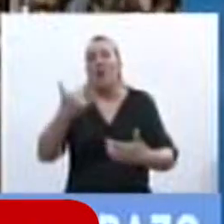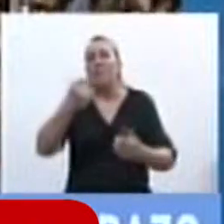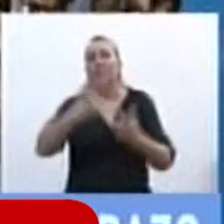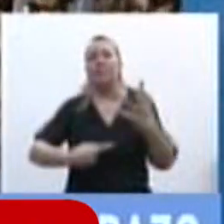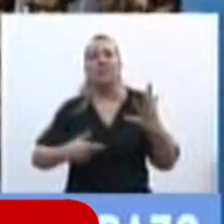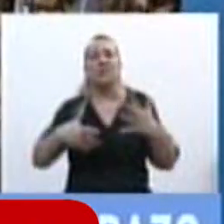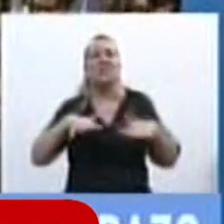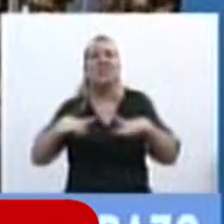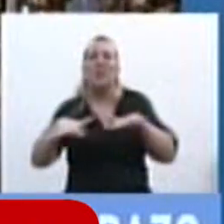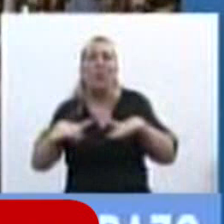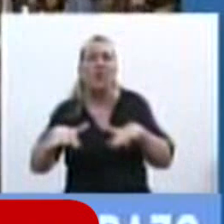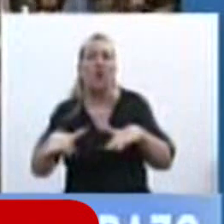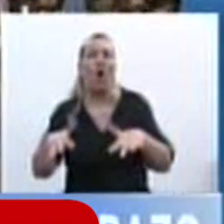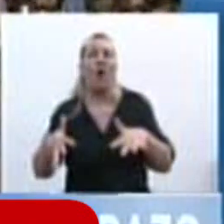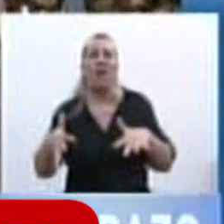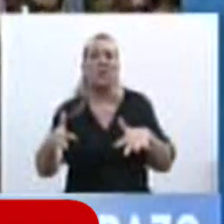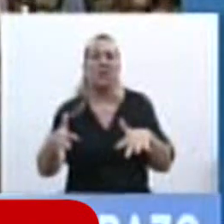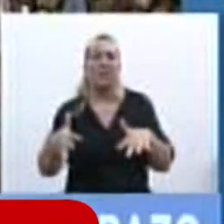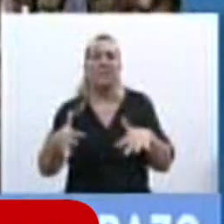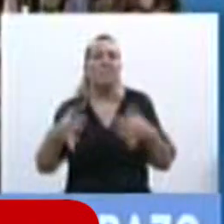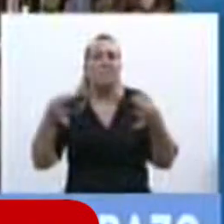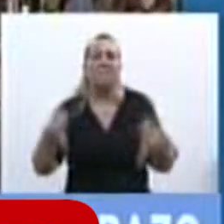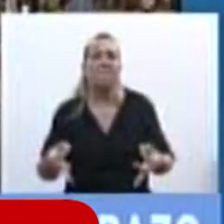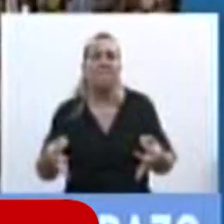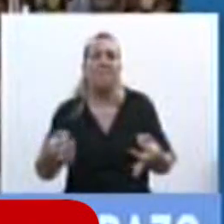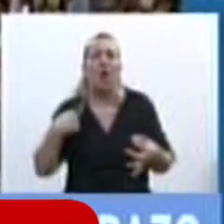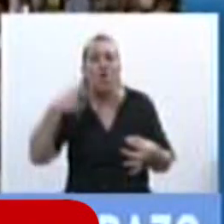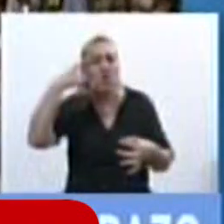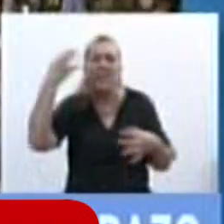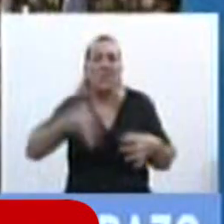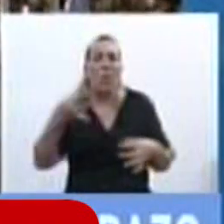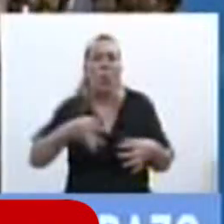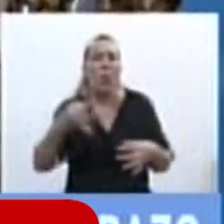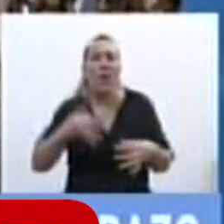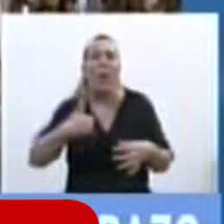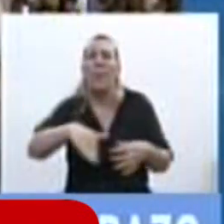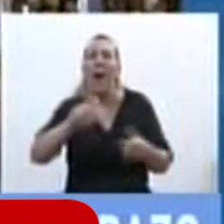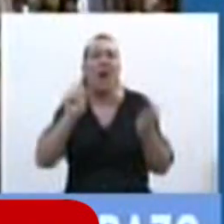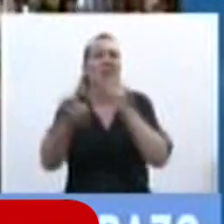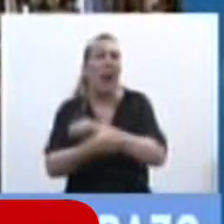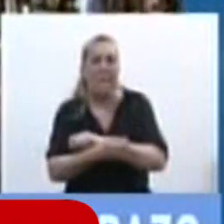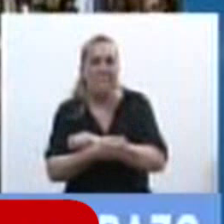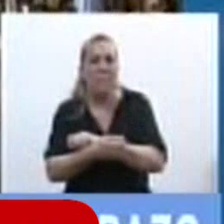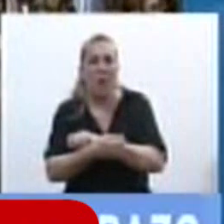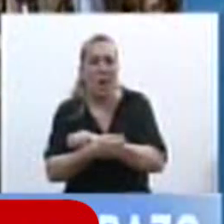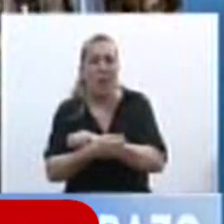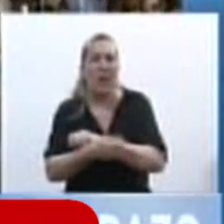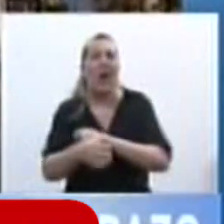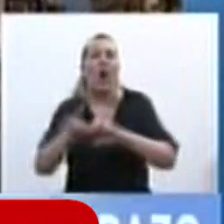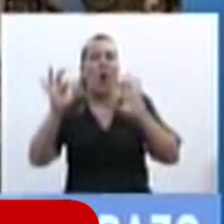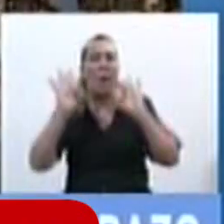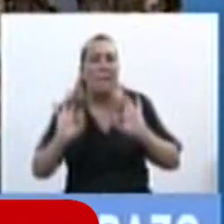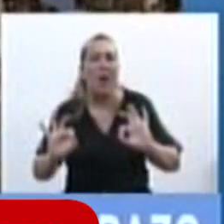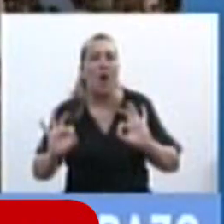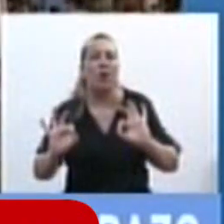situaciones todas judicializables y estoy absolutamente convencido que iba a transformar a prácticamente la totalidad